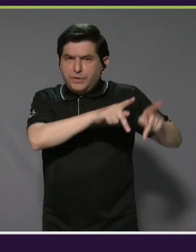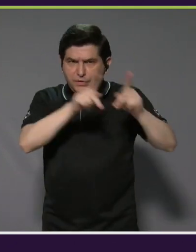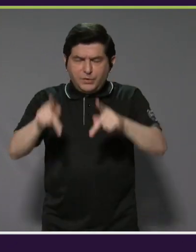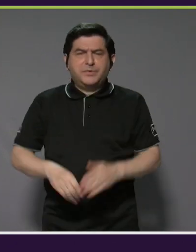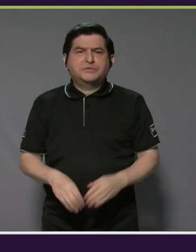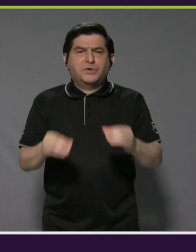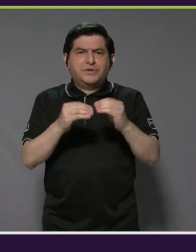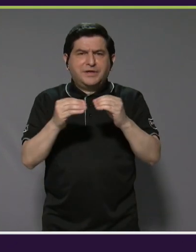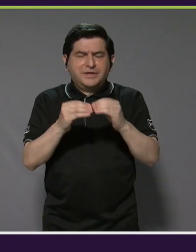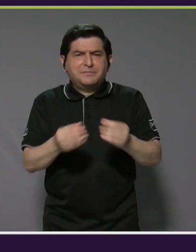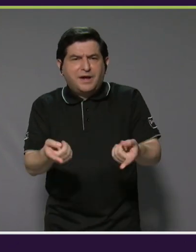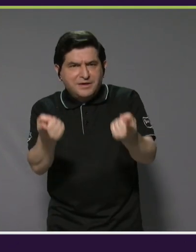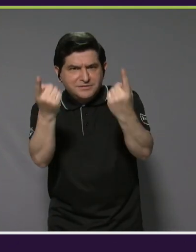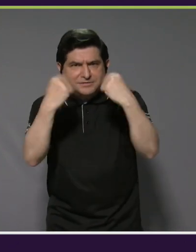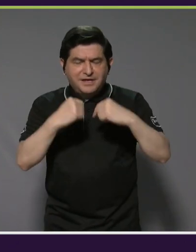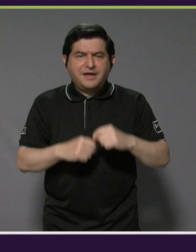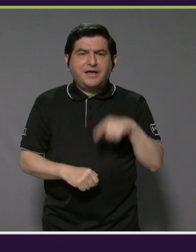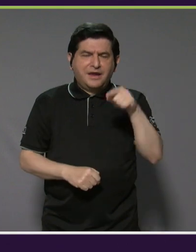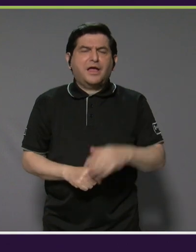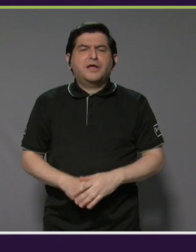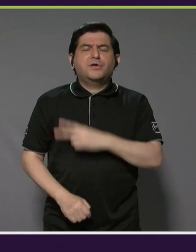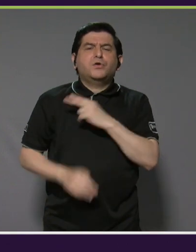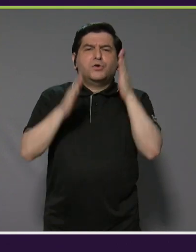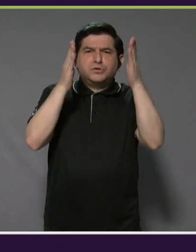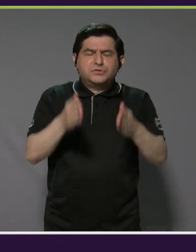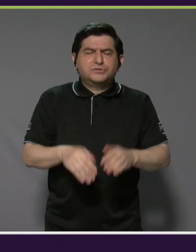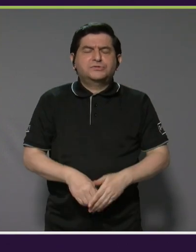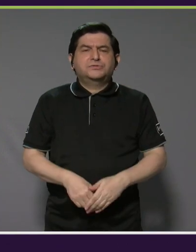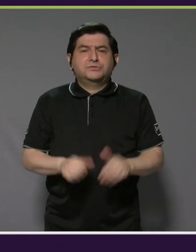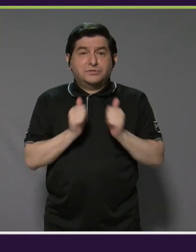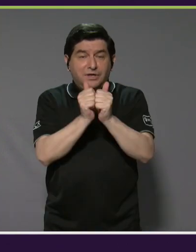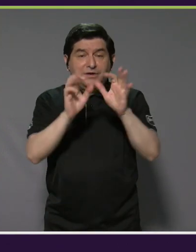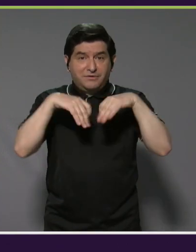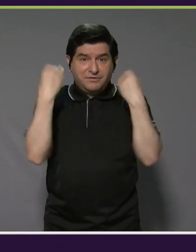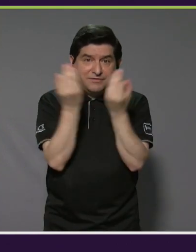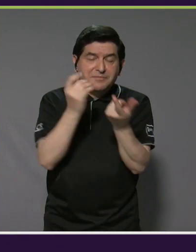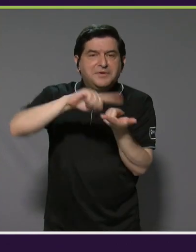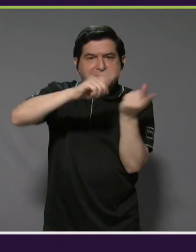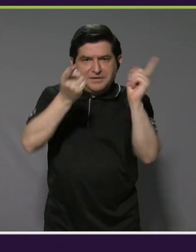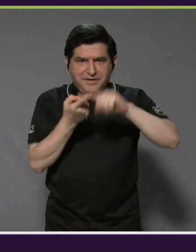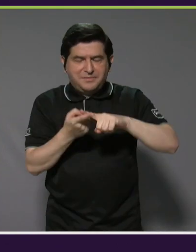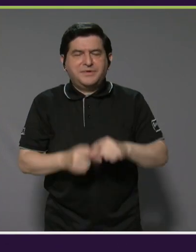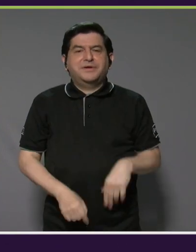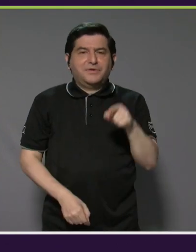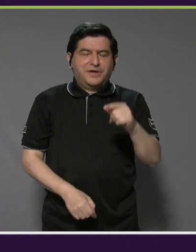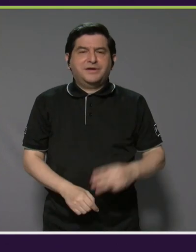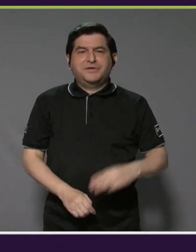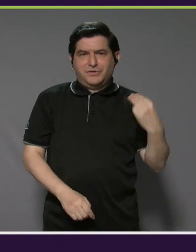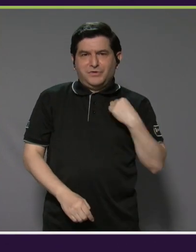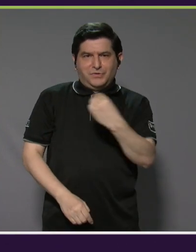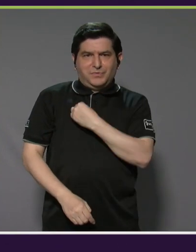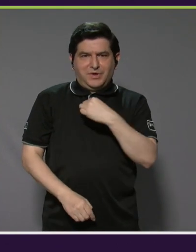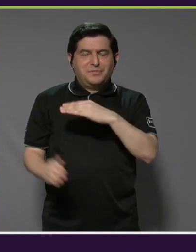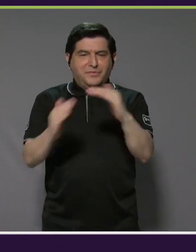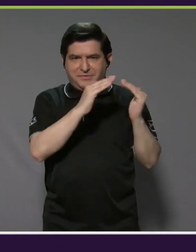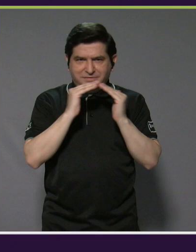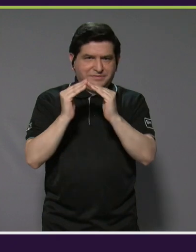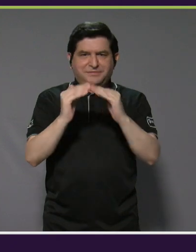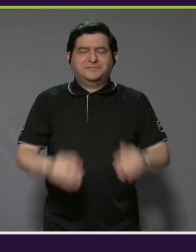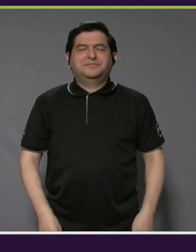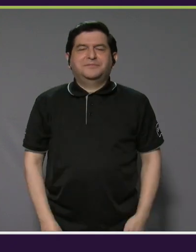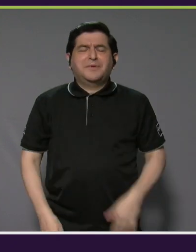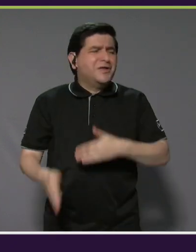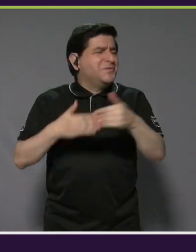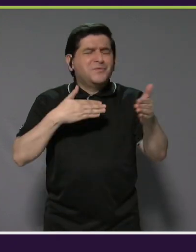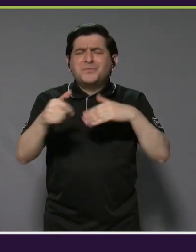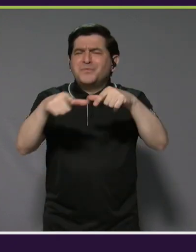traen más personas que se convierten en voluntarios, traen a su familia y amigos. Ellos pertenecen aquí, esta es su comunidad. Y